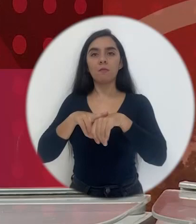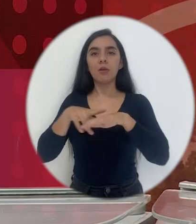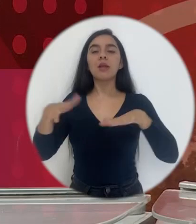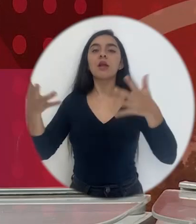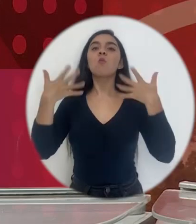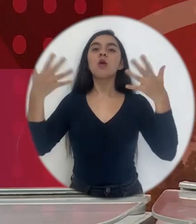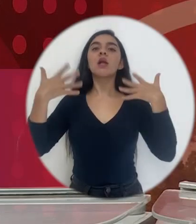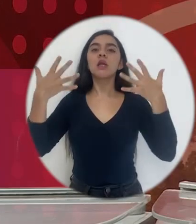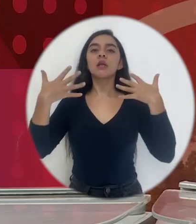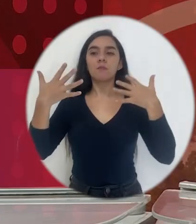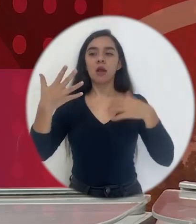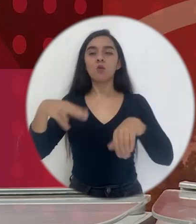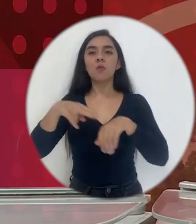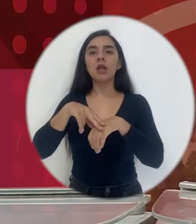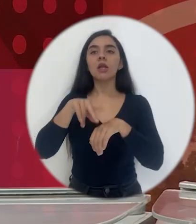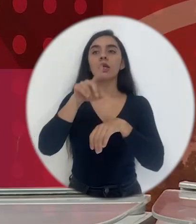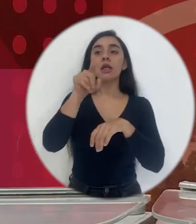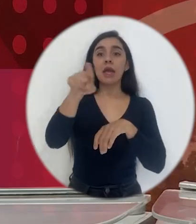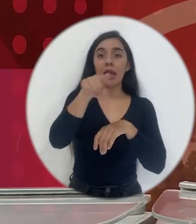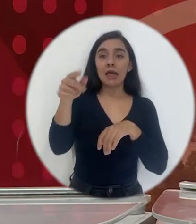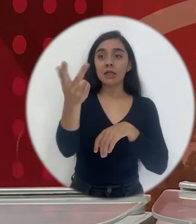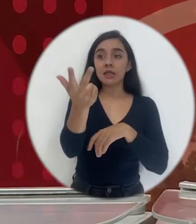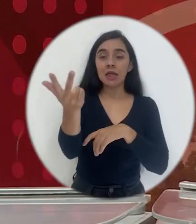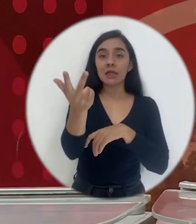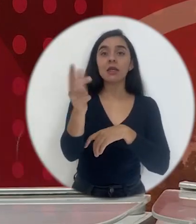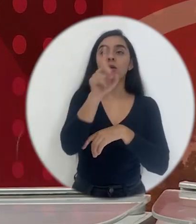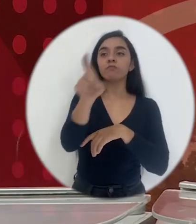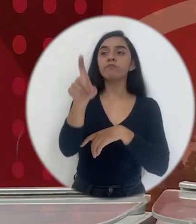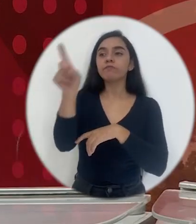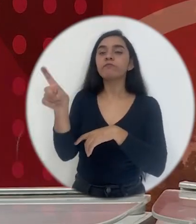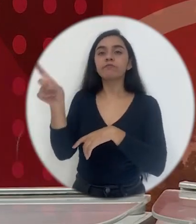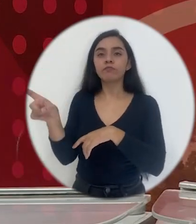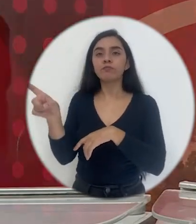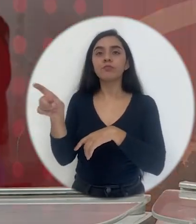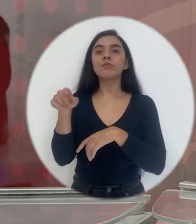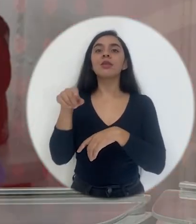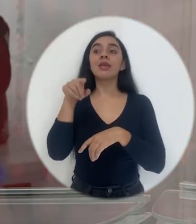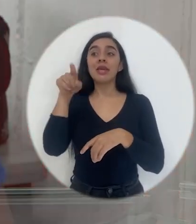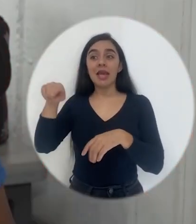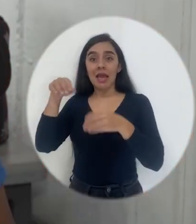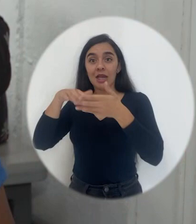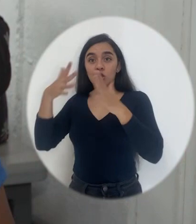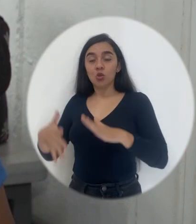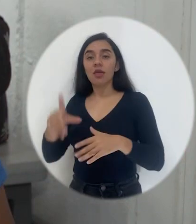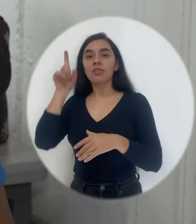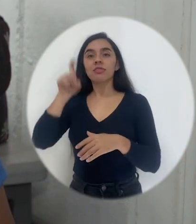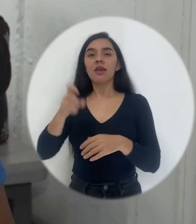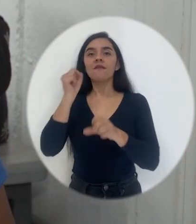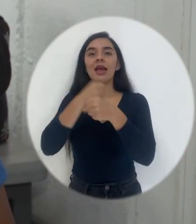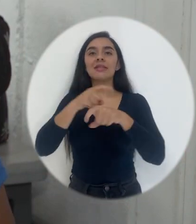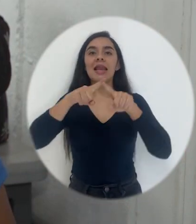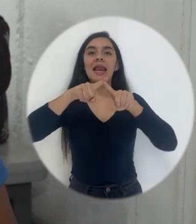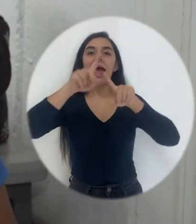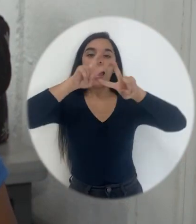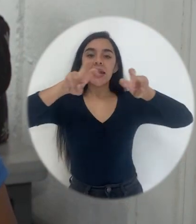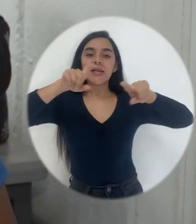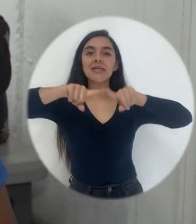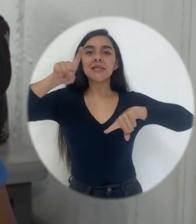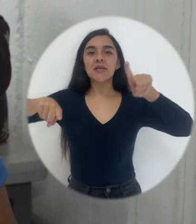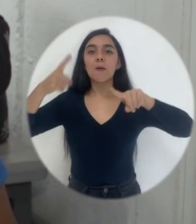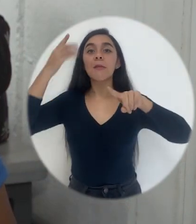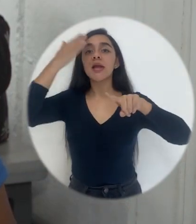sobre el clima de las ciudades, ¿verdad? Y entonces al final lo que tienen que hacer es un análisis estadístico para ver cuál ciudad tiene un clima más